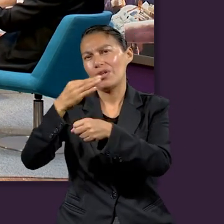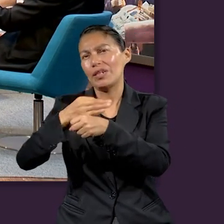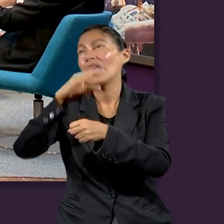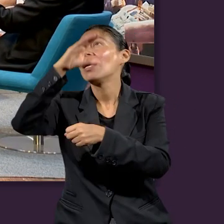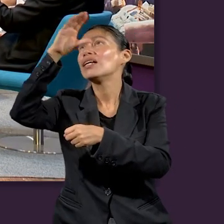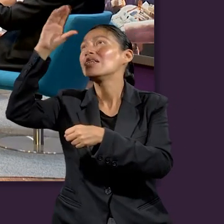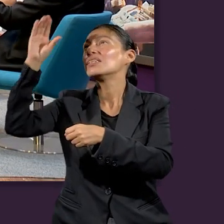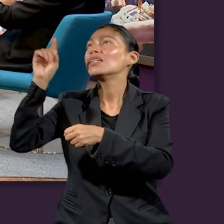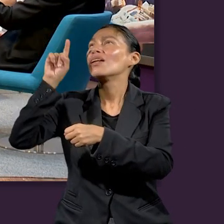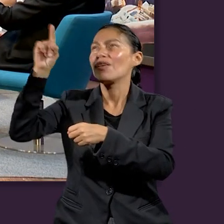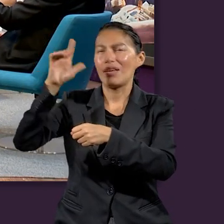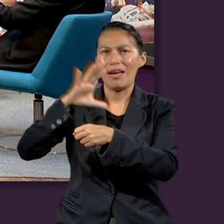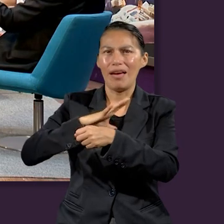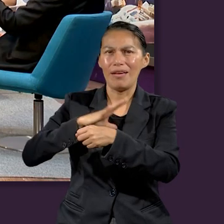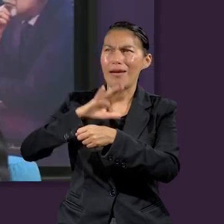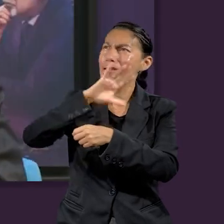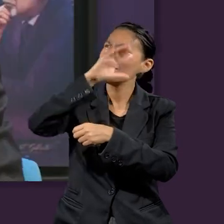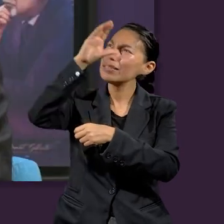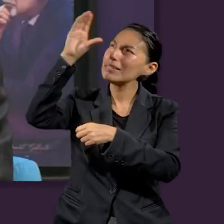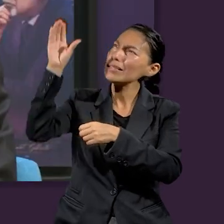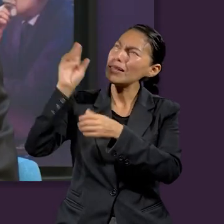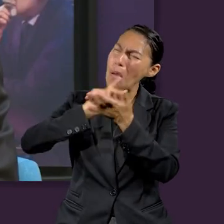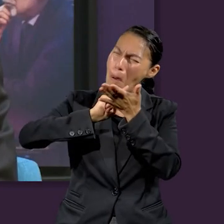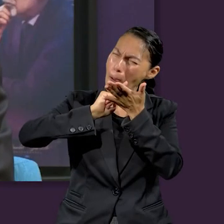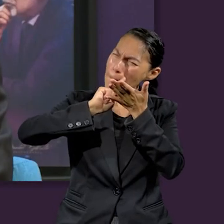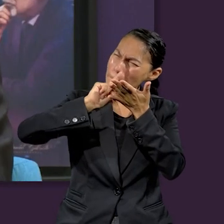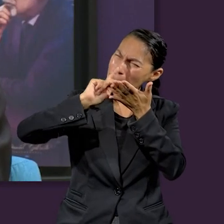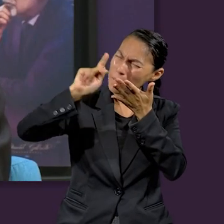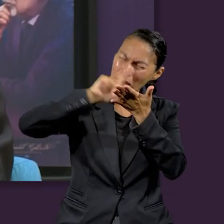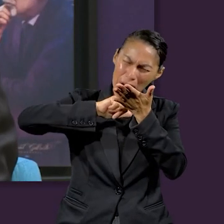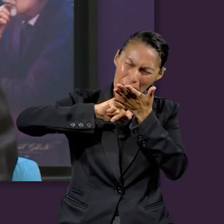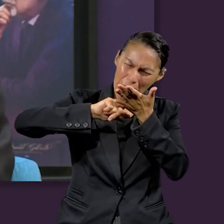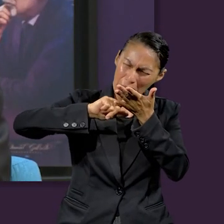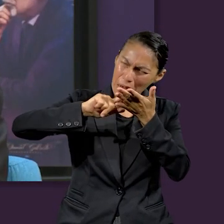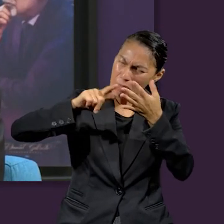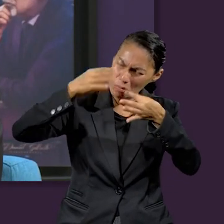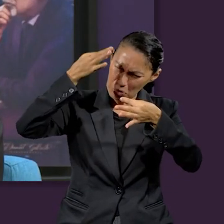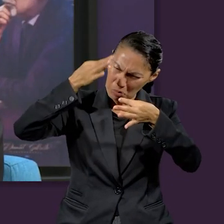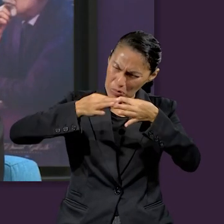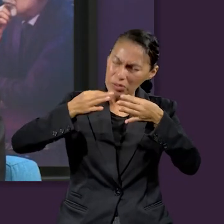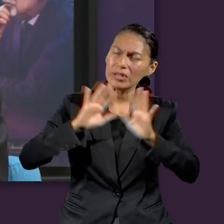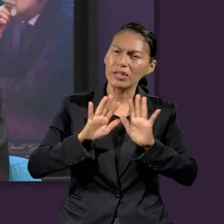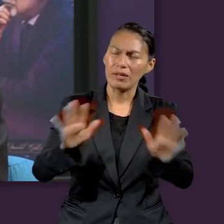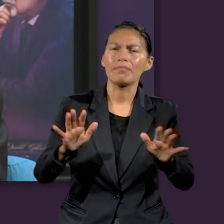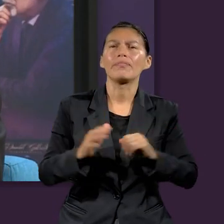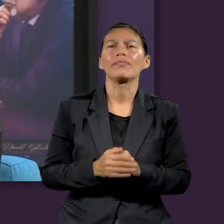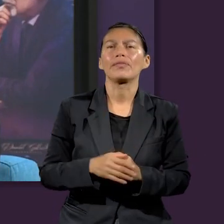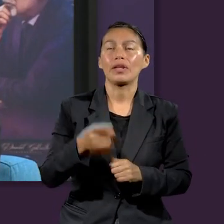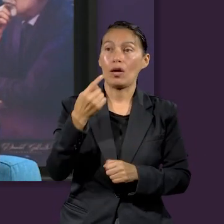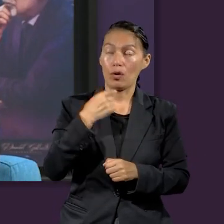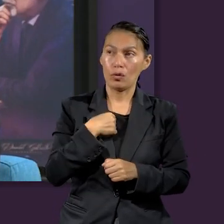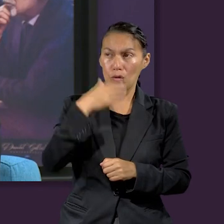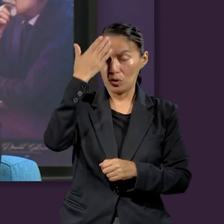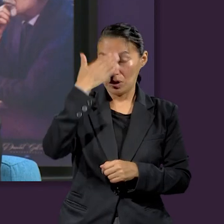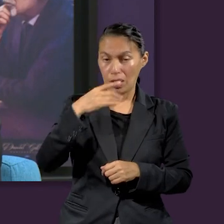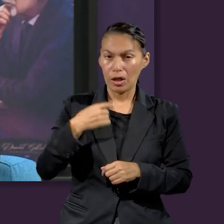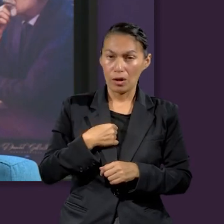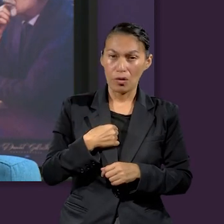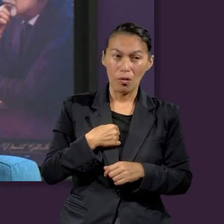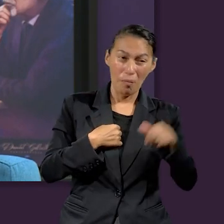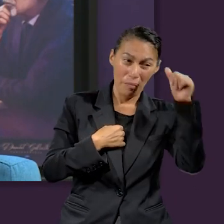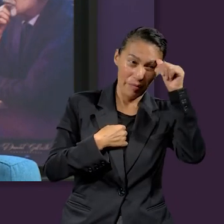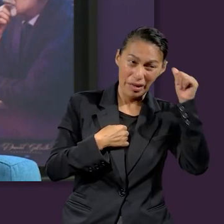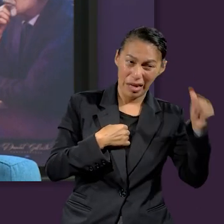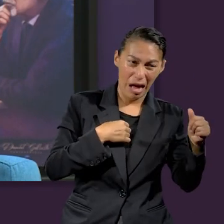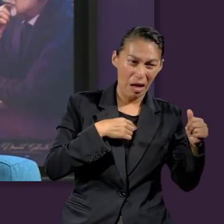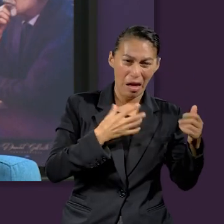actualmente en el santuario celestial. Entonces, a mí me da mucha tranquilidad saber que al yo confesar mis pecados, arrepentirme, puedo salir